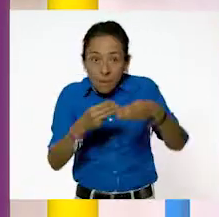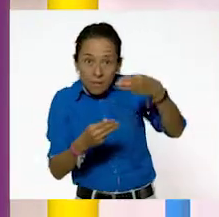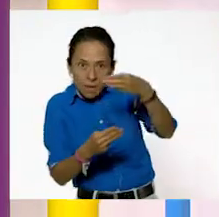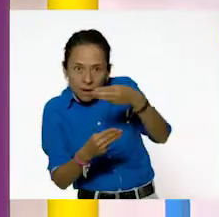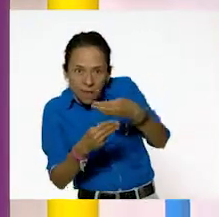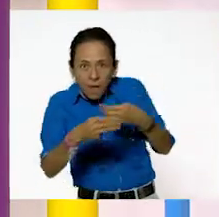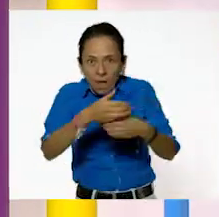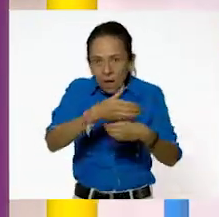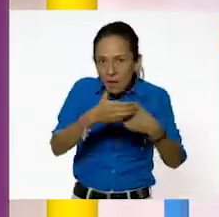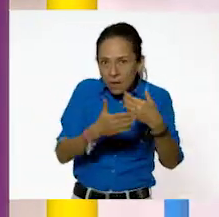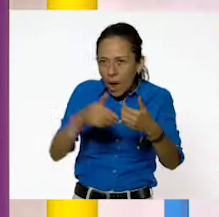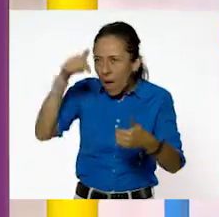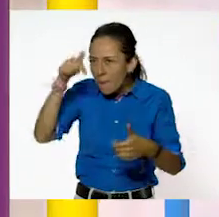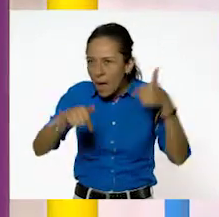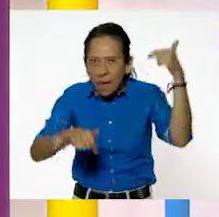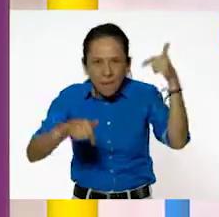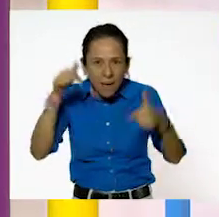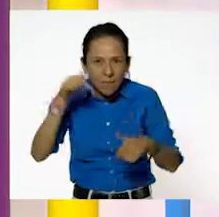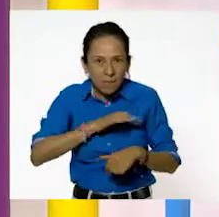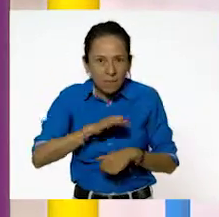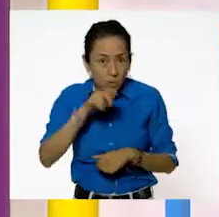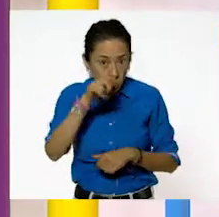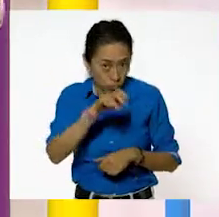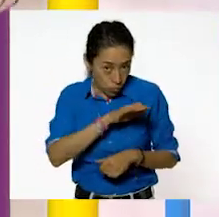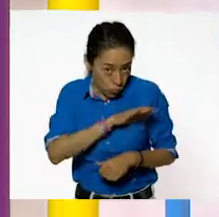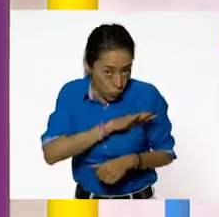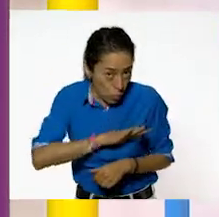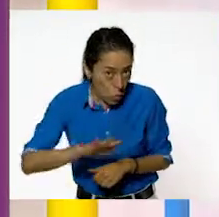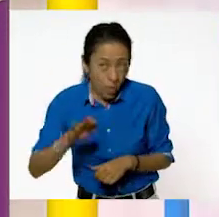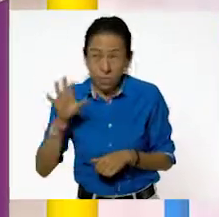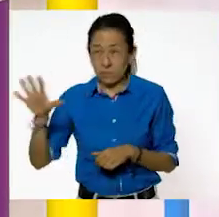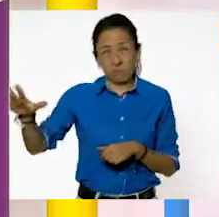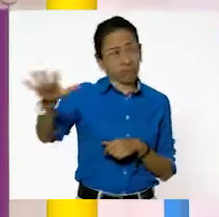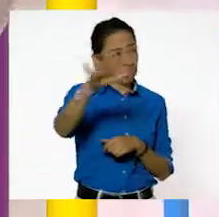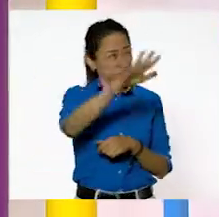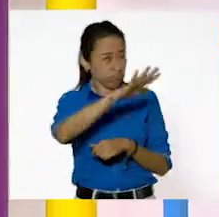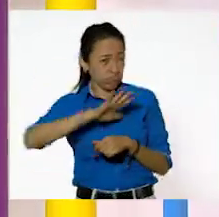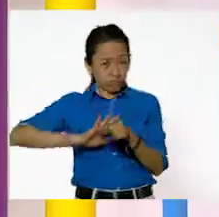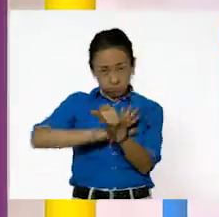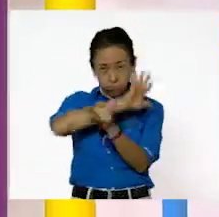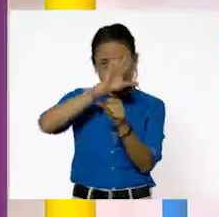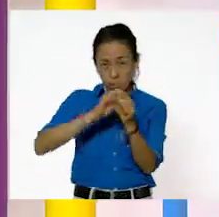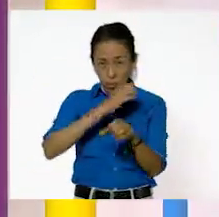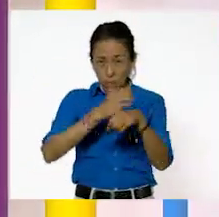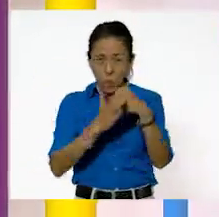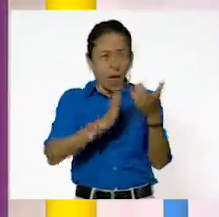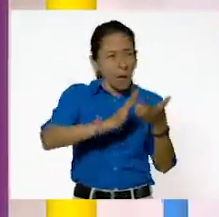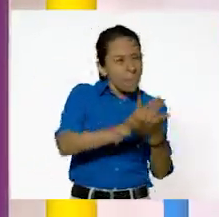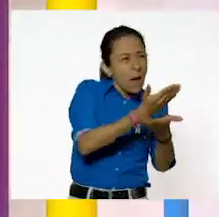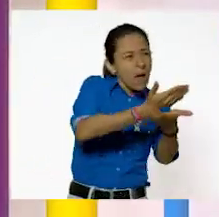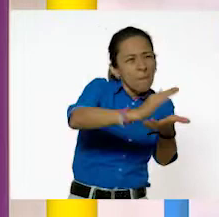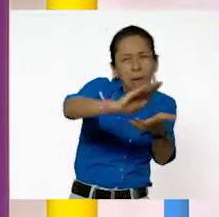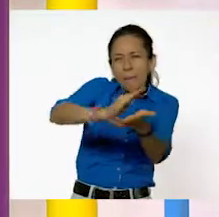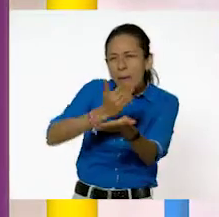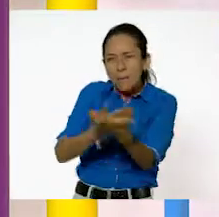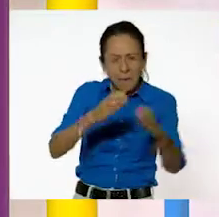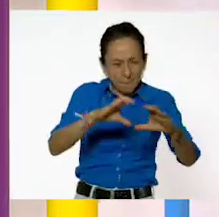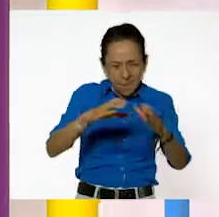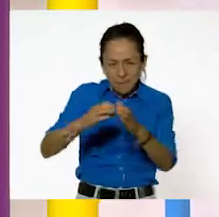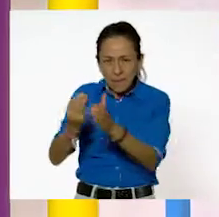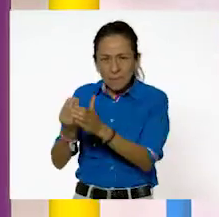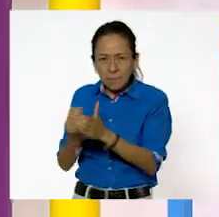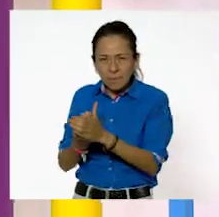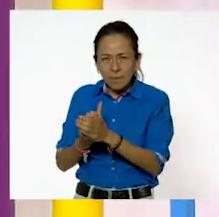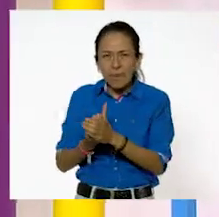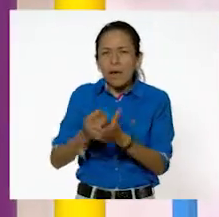¿Crees ser capaz de poder clasificar todo lo que está a tu alrededor? ¿Qué tipo de clima hace en tu localidad? ¿Qué